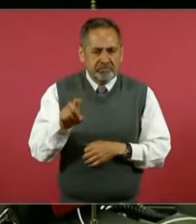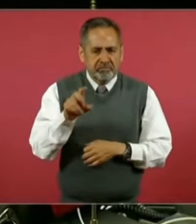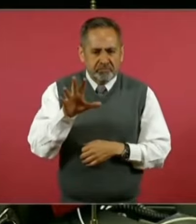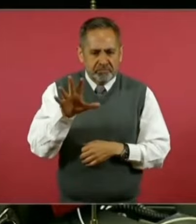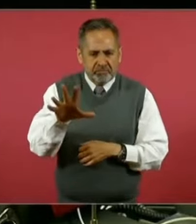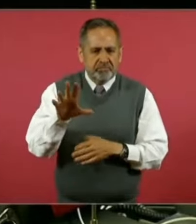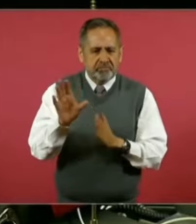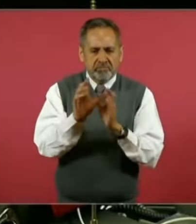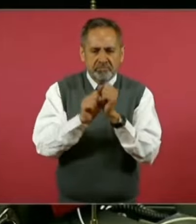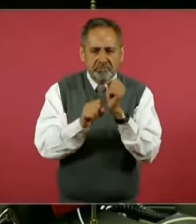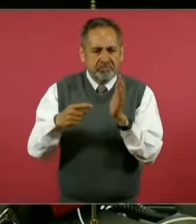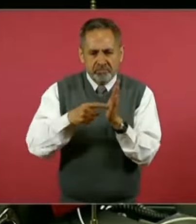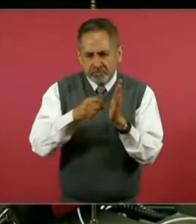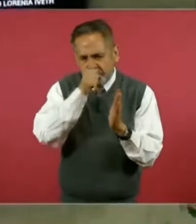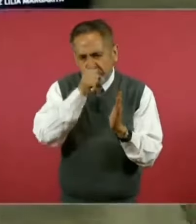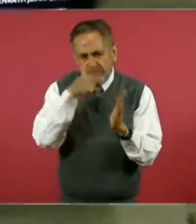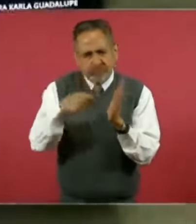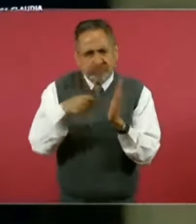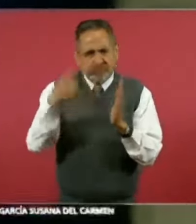constitucional.